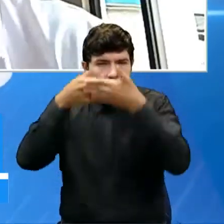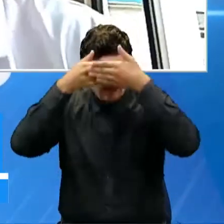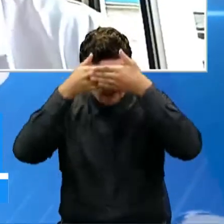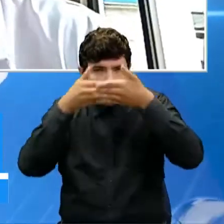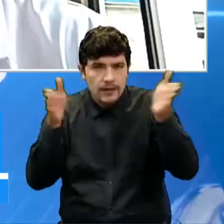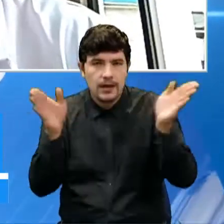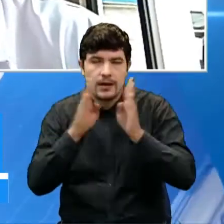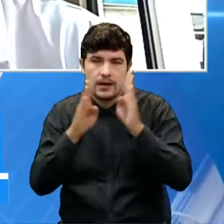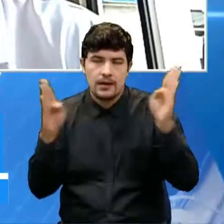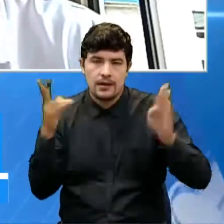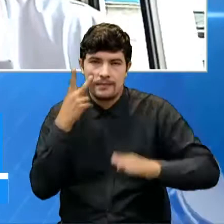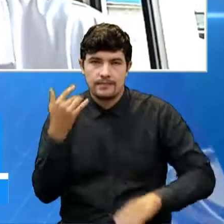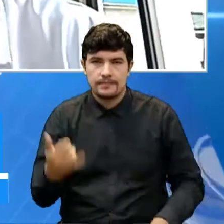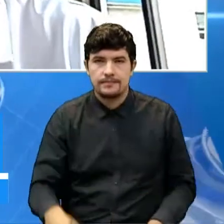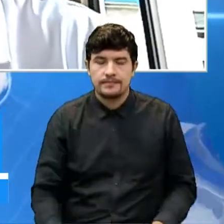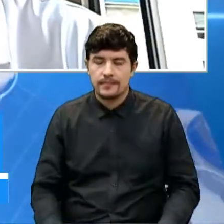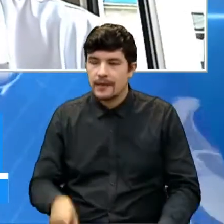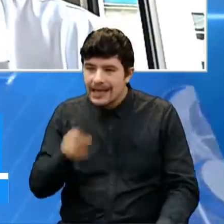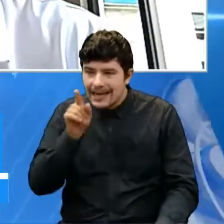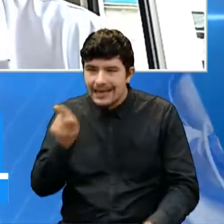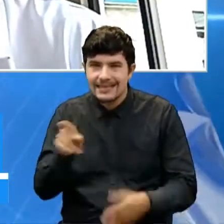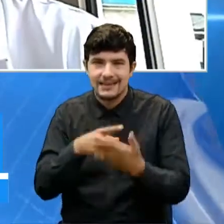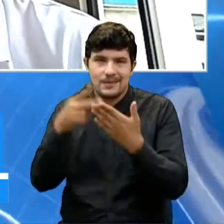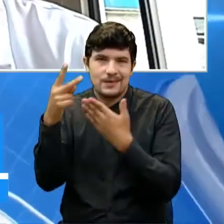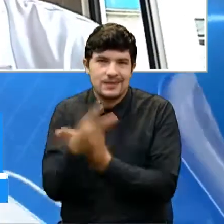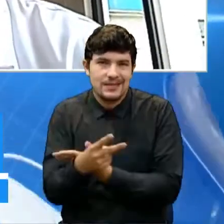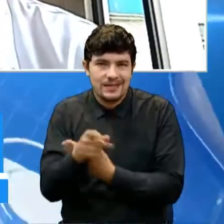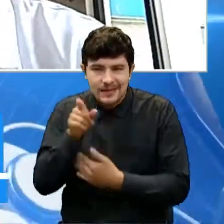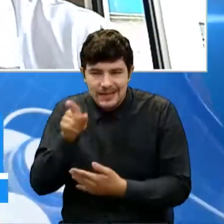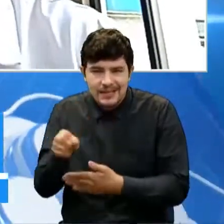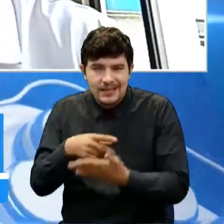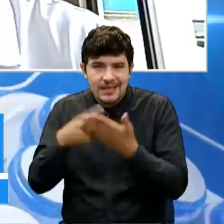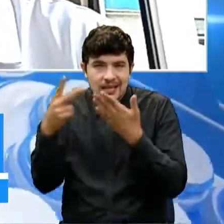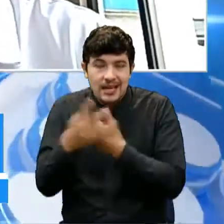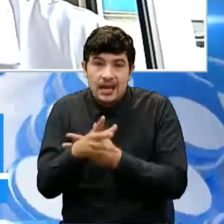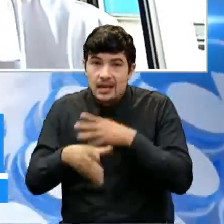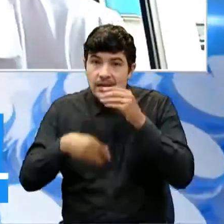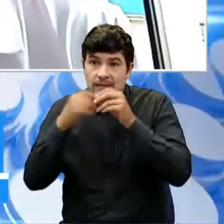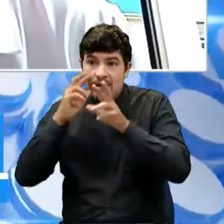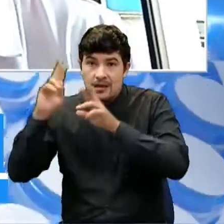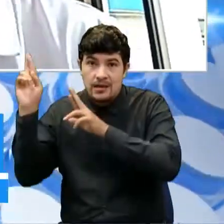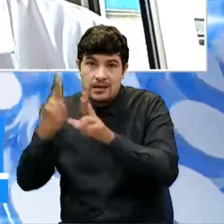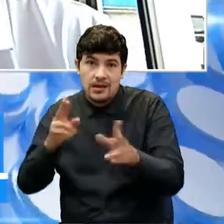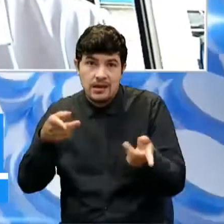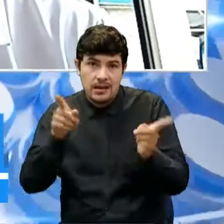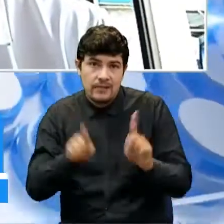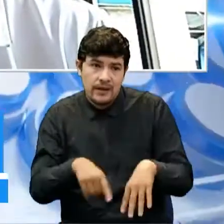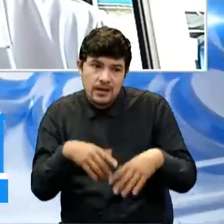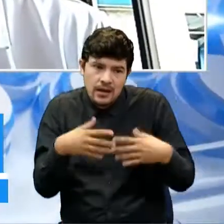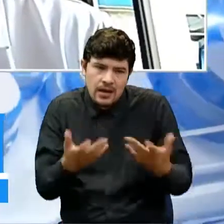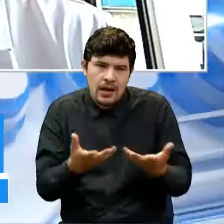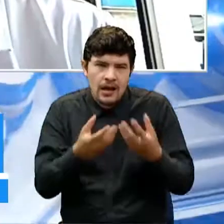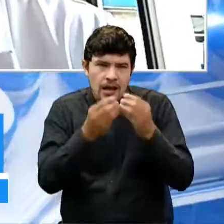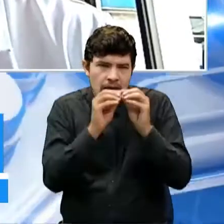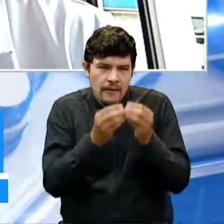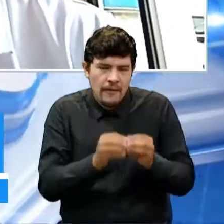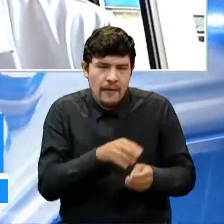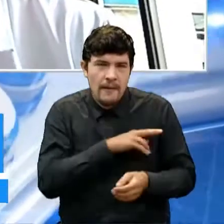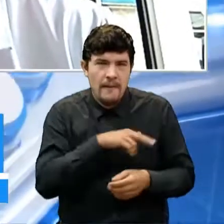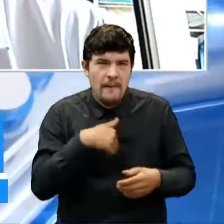la Biblioteca a todos los ciudadanos. Ese fue el proyecto y un reconocimiento también a la forma como nosotros hemos